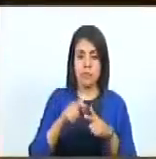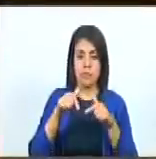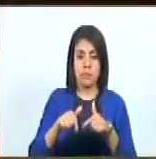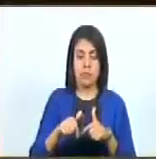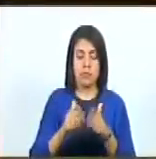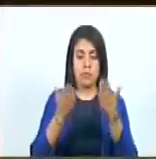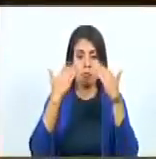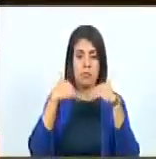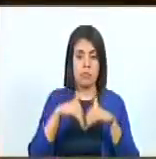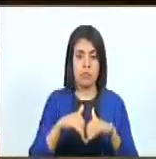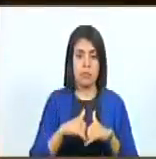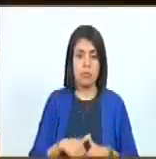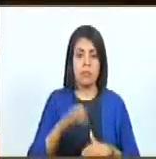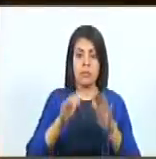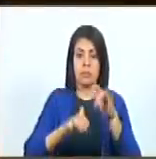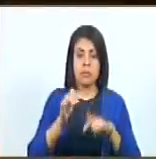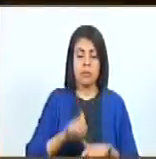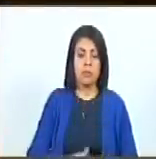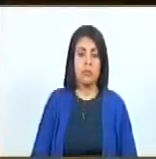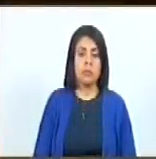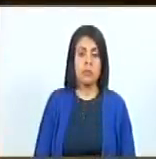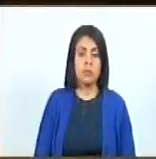Siguiente, ciudadana secretaria.